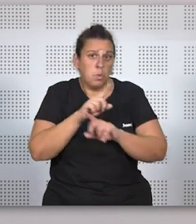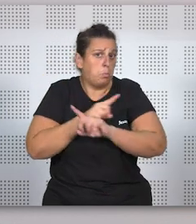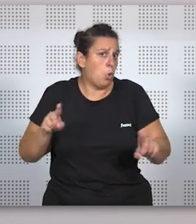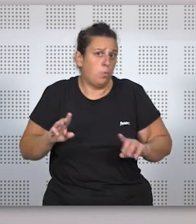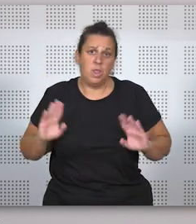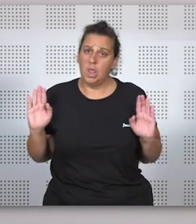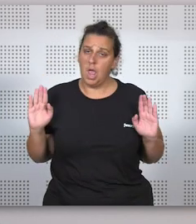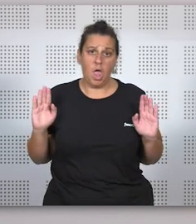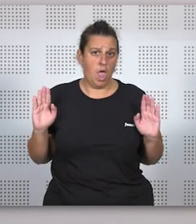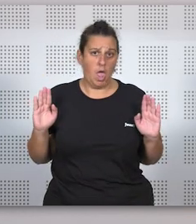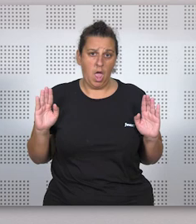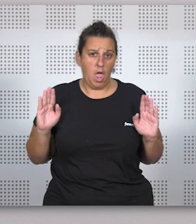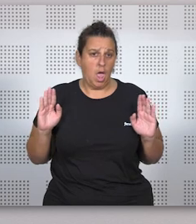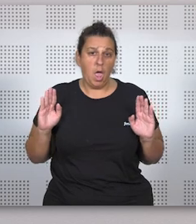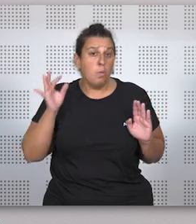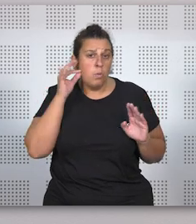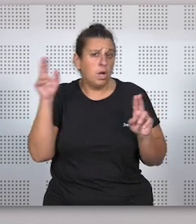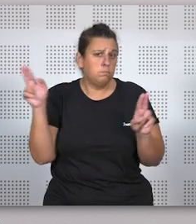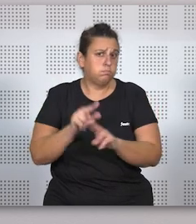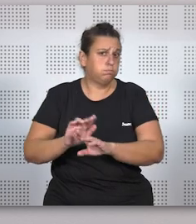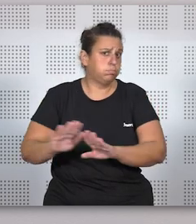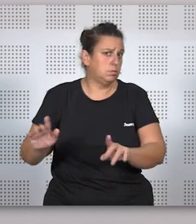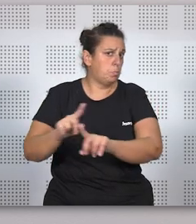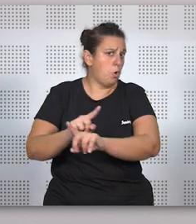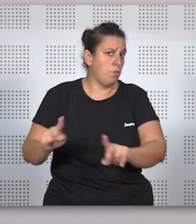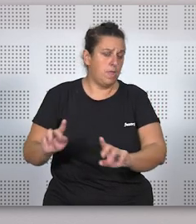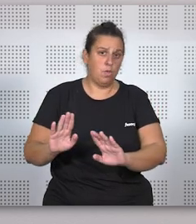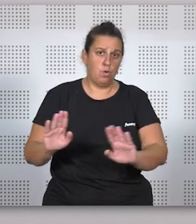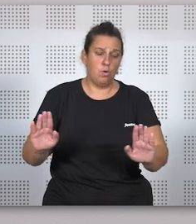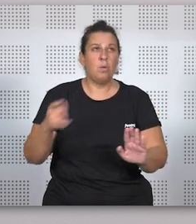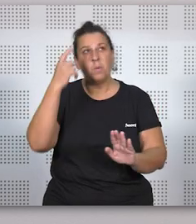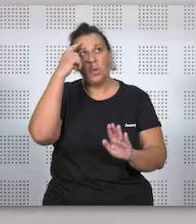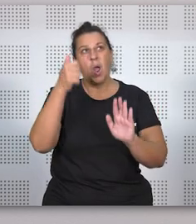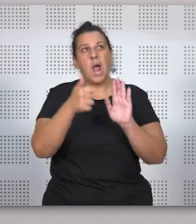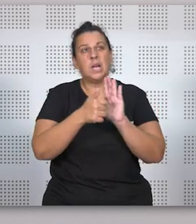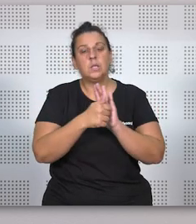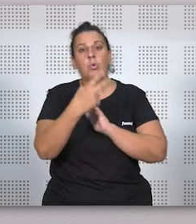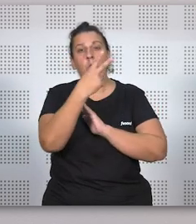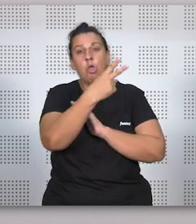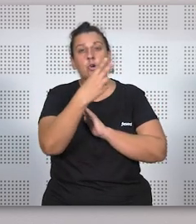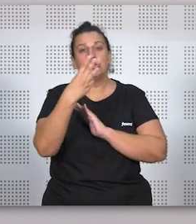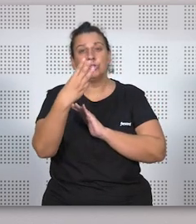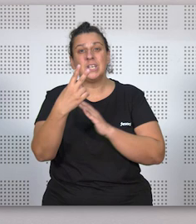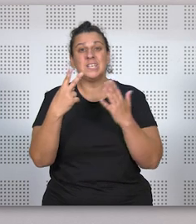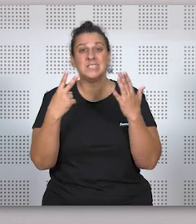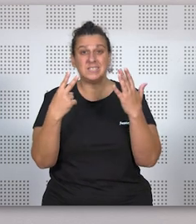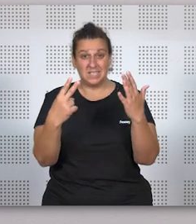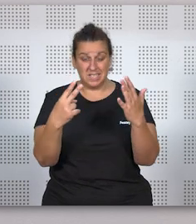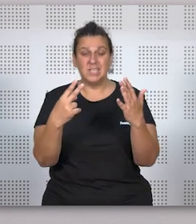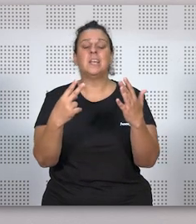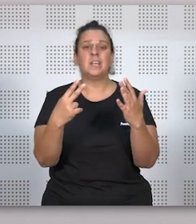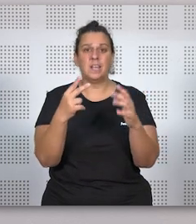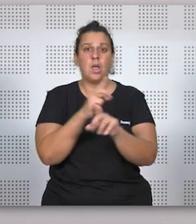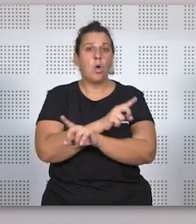prohibida o vedada para la mujer. Había un artículo, que era el artículo 237, que